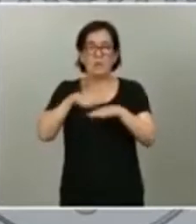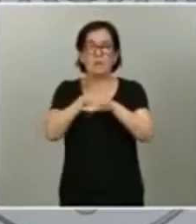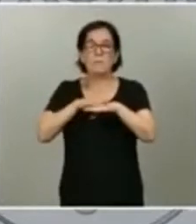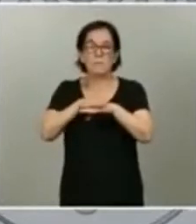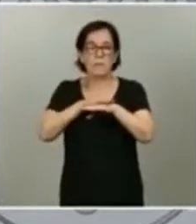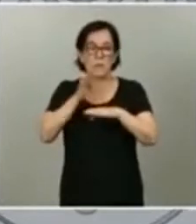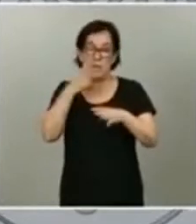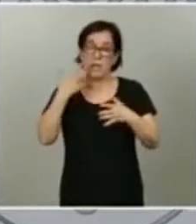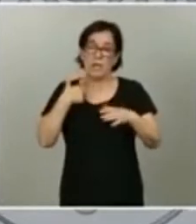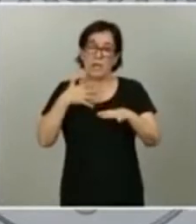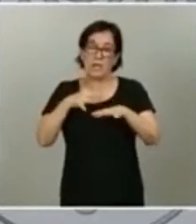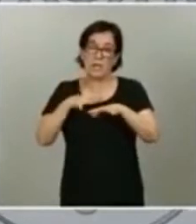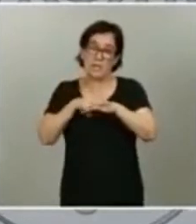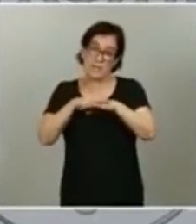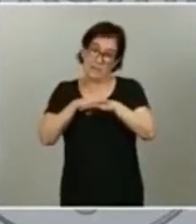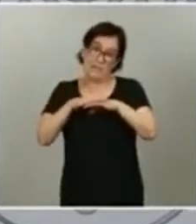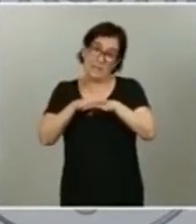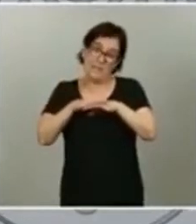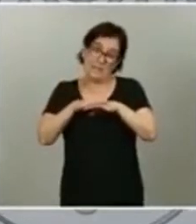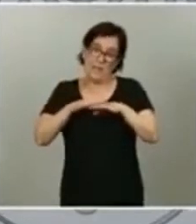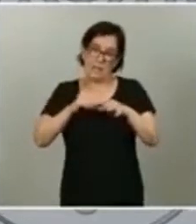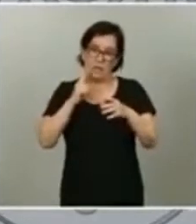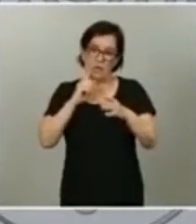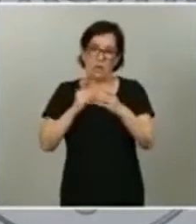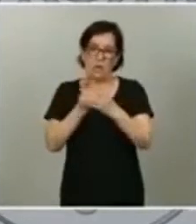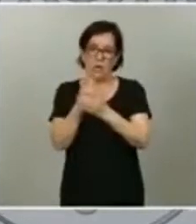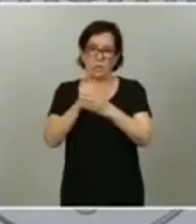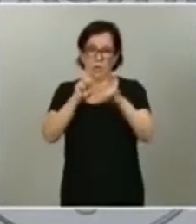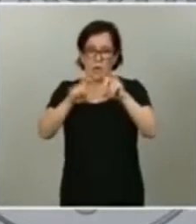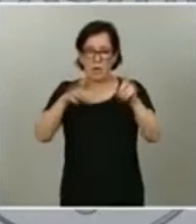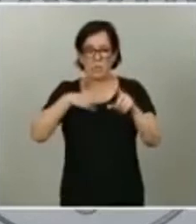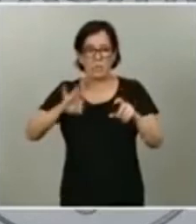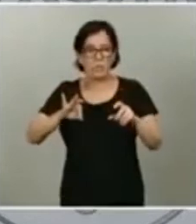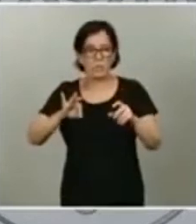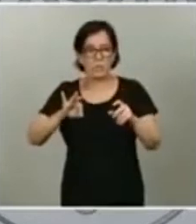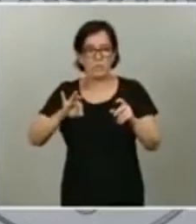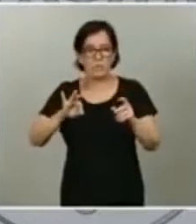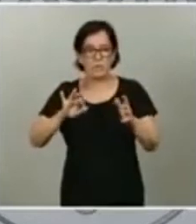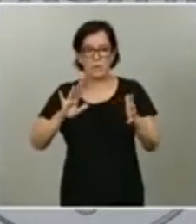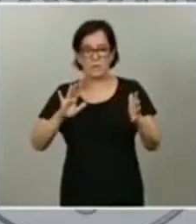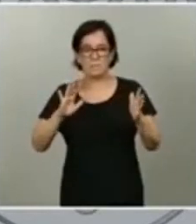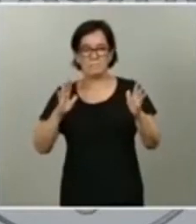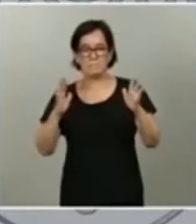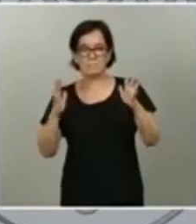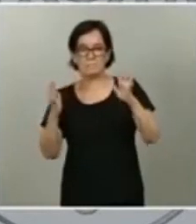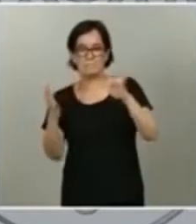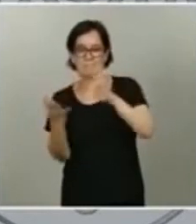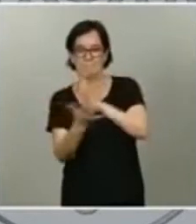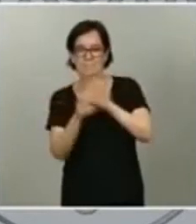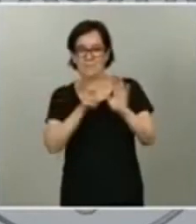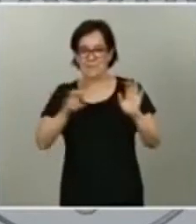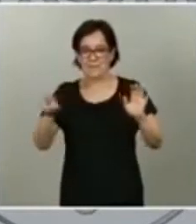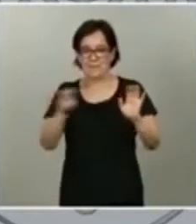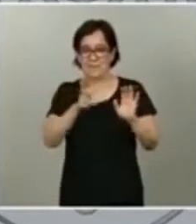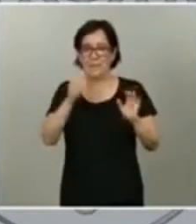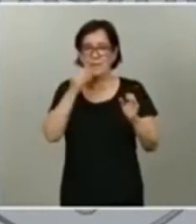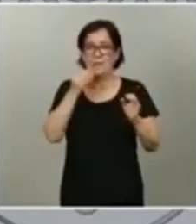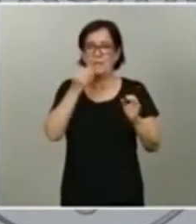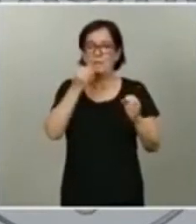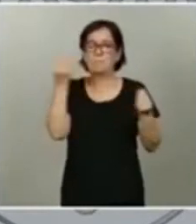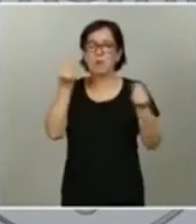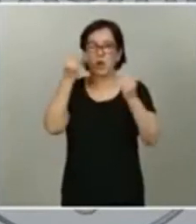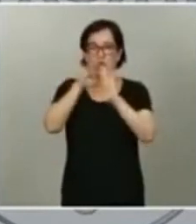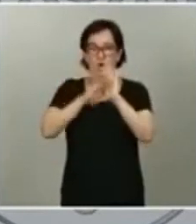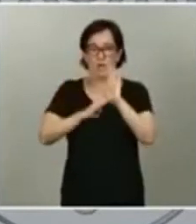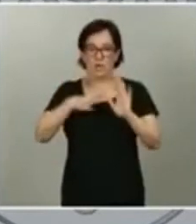productivo, en la línea de que se pueda transitar durante estos meses en las mejores condiciones posibles y, sobre